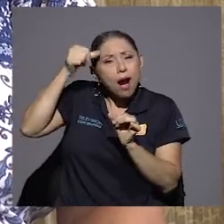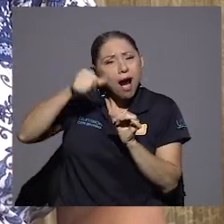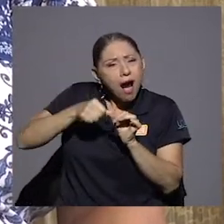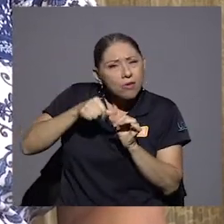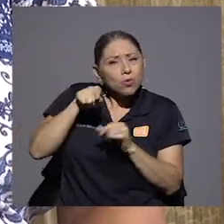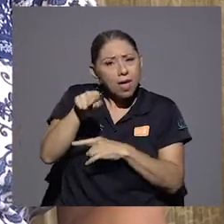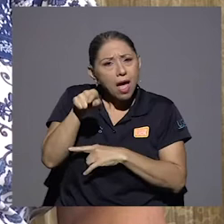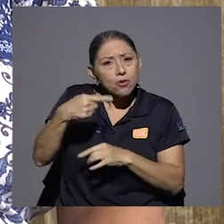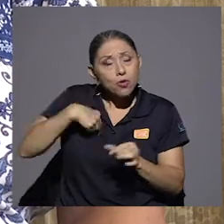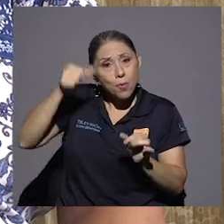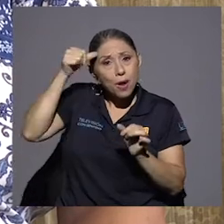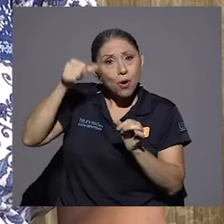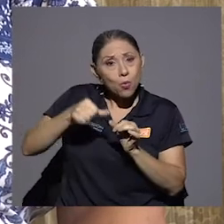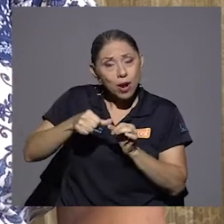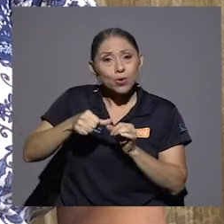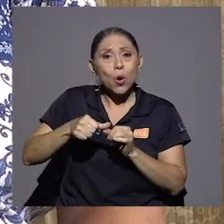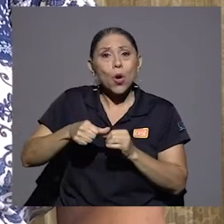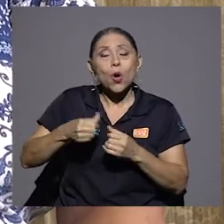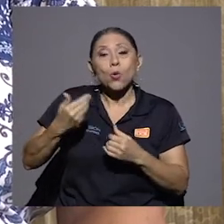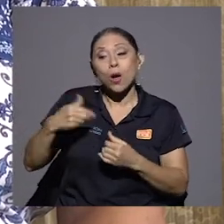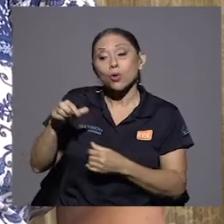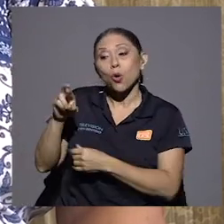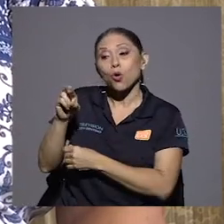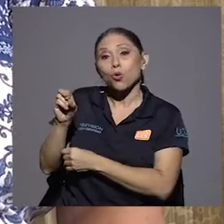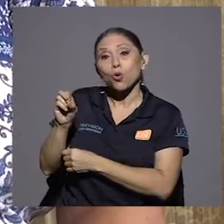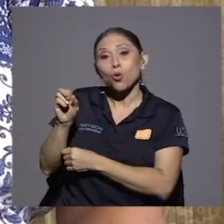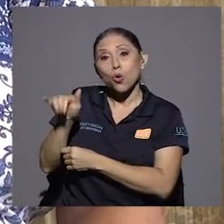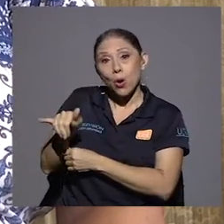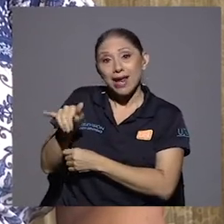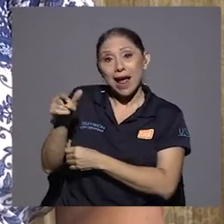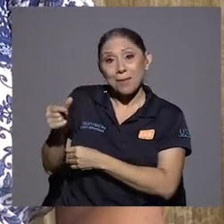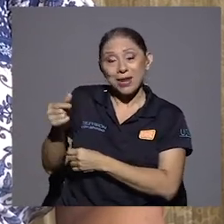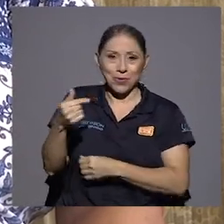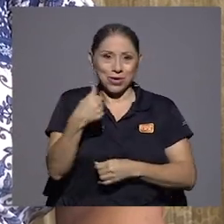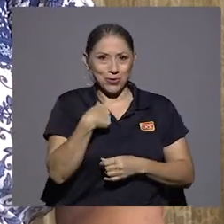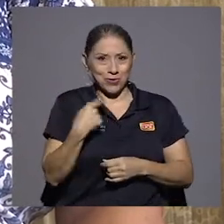cuando Roy Gamero y yo estábamos preparando el libro,